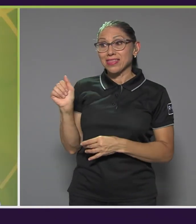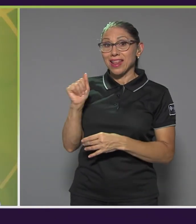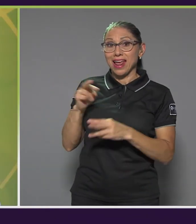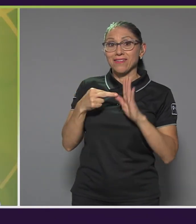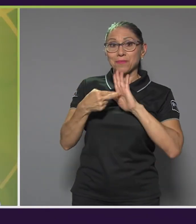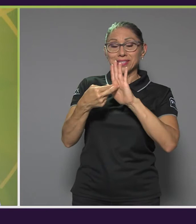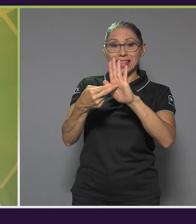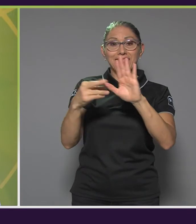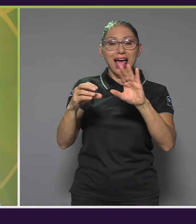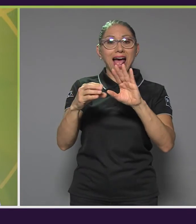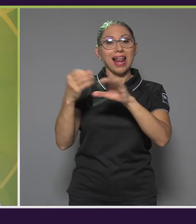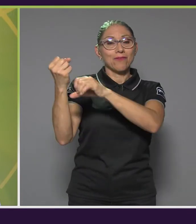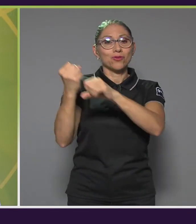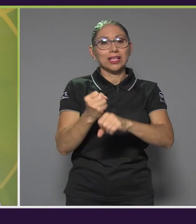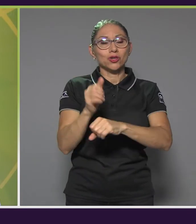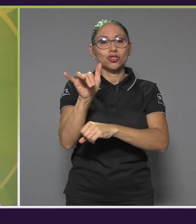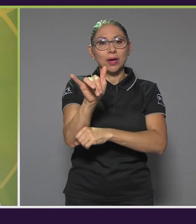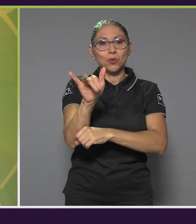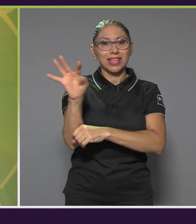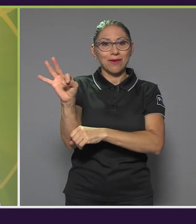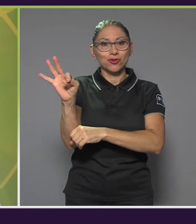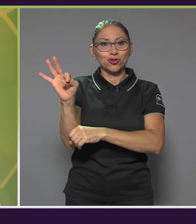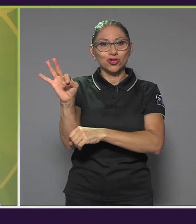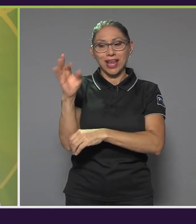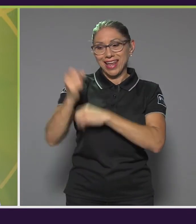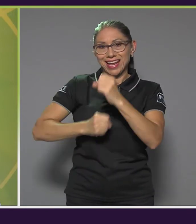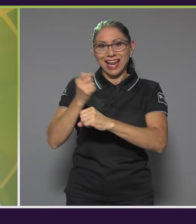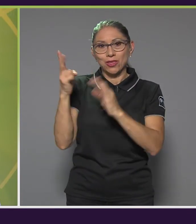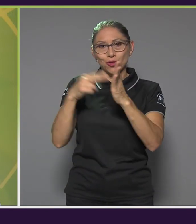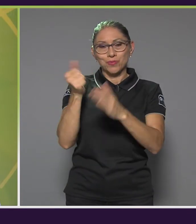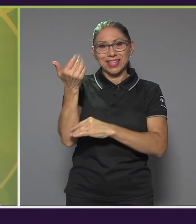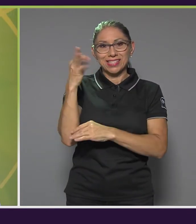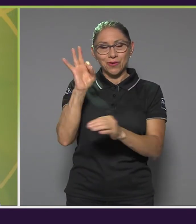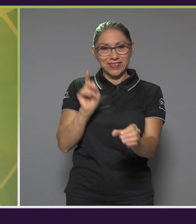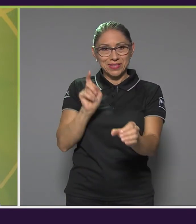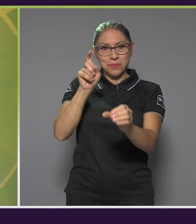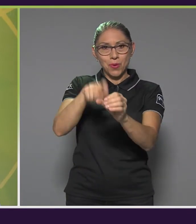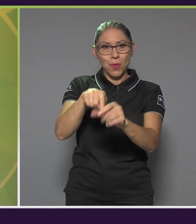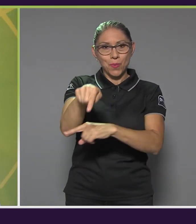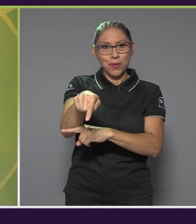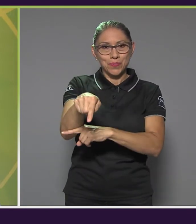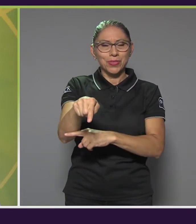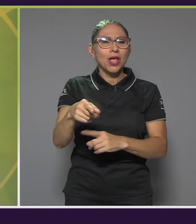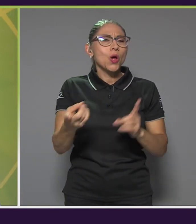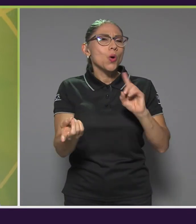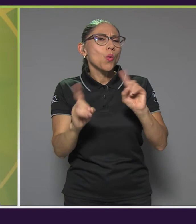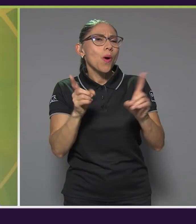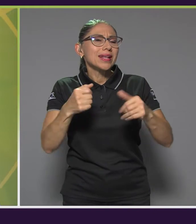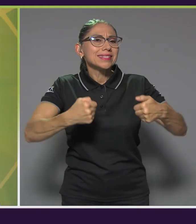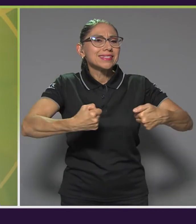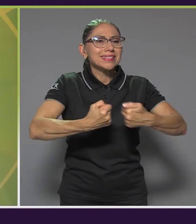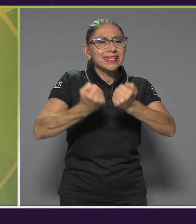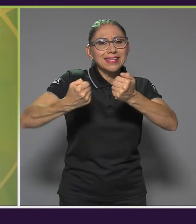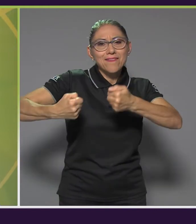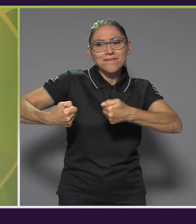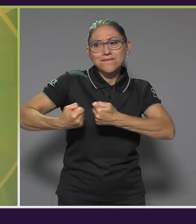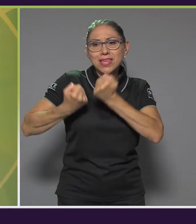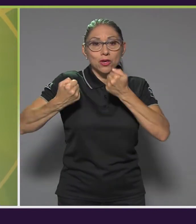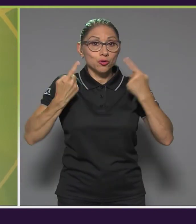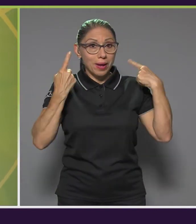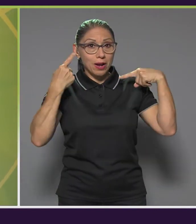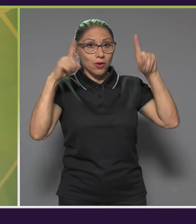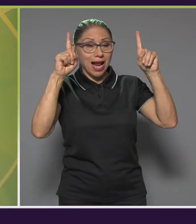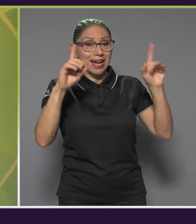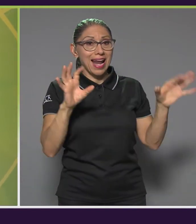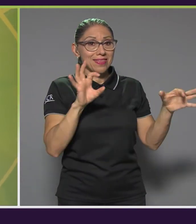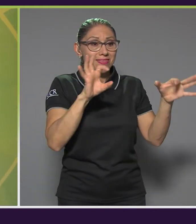2019, ¿verdad? A este proyecto. ¿Cuáles han sido esos desafíos de articulación, verdad? Porque como mencionaba,